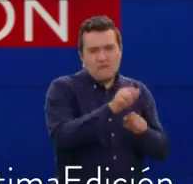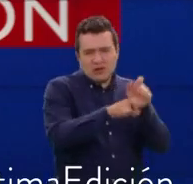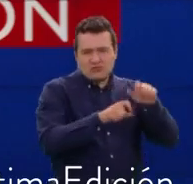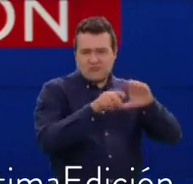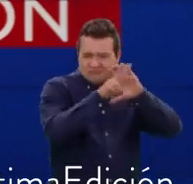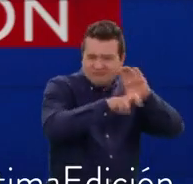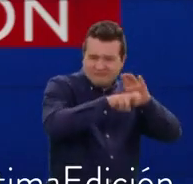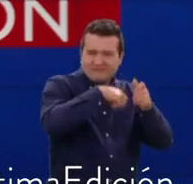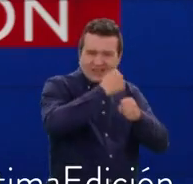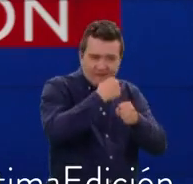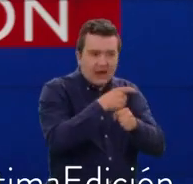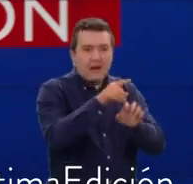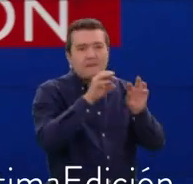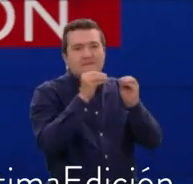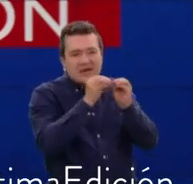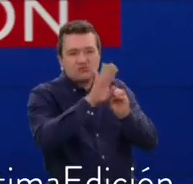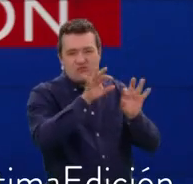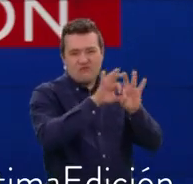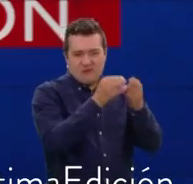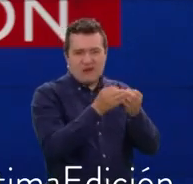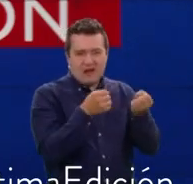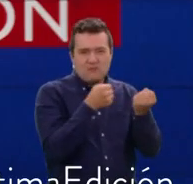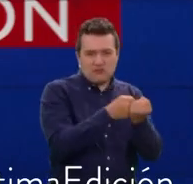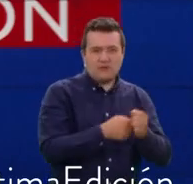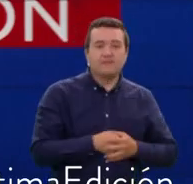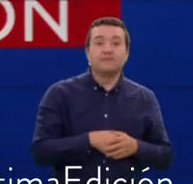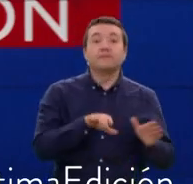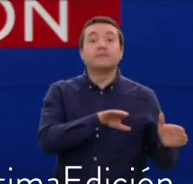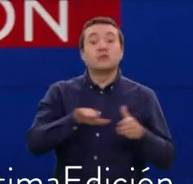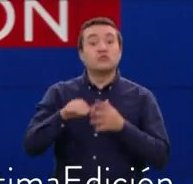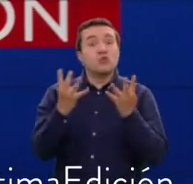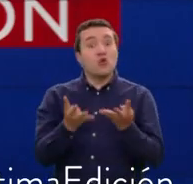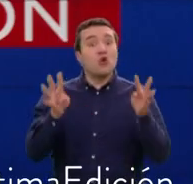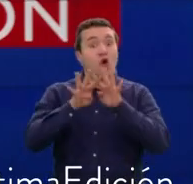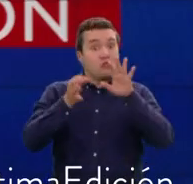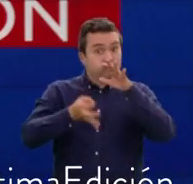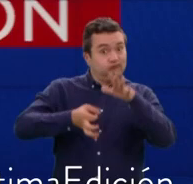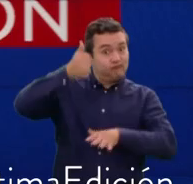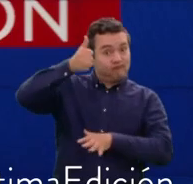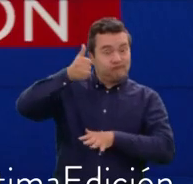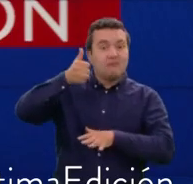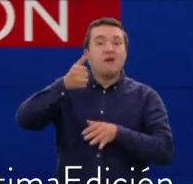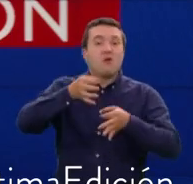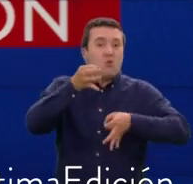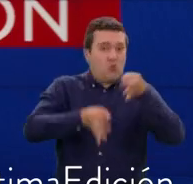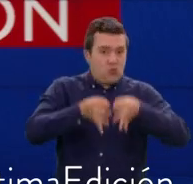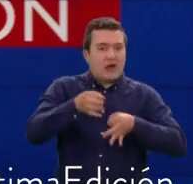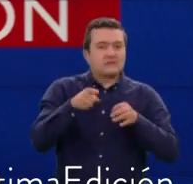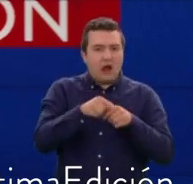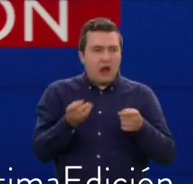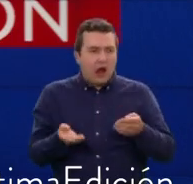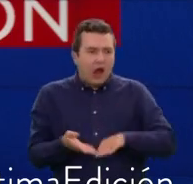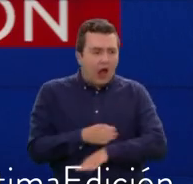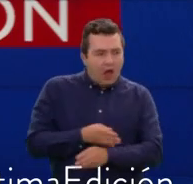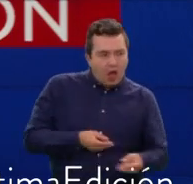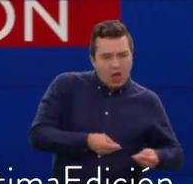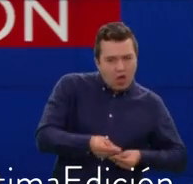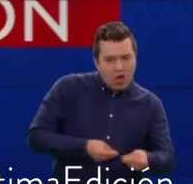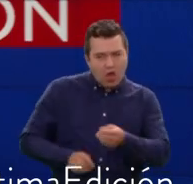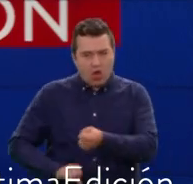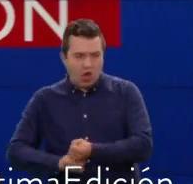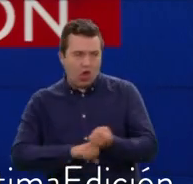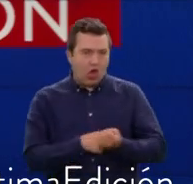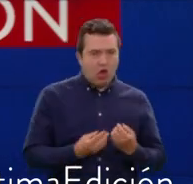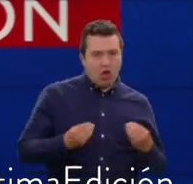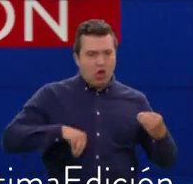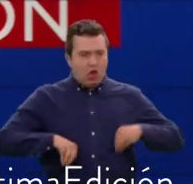Buena noticia. El llamado cartel de la toga tuvo hoy un nuevo episodio en el Congreso. Hoy fue acusado